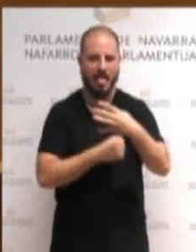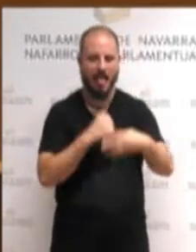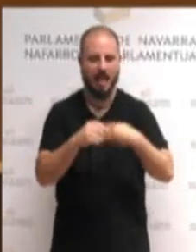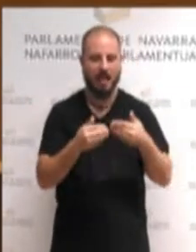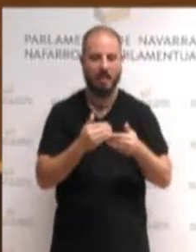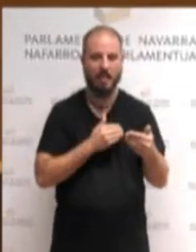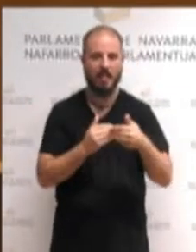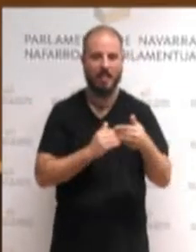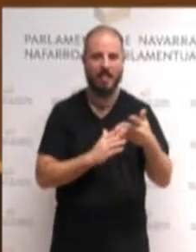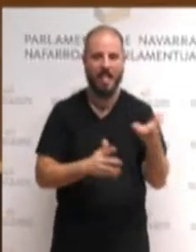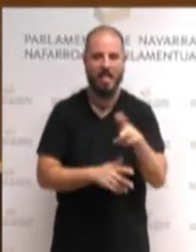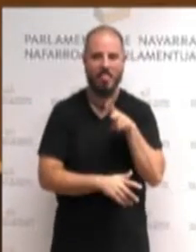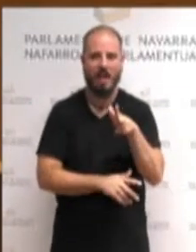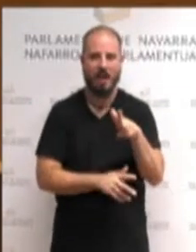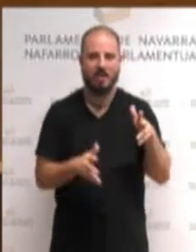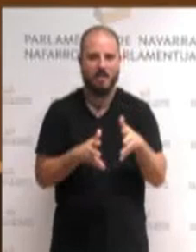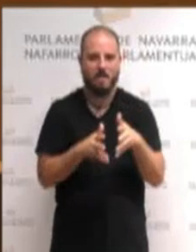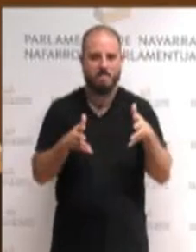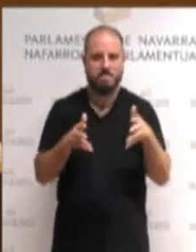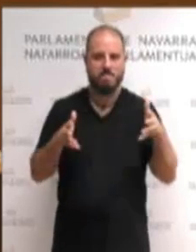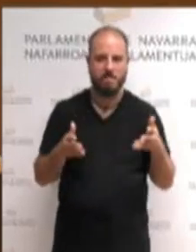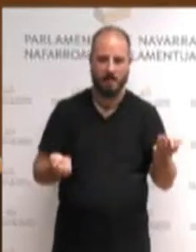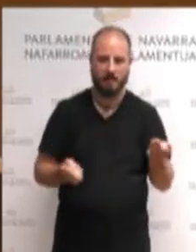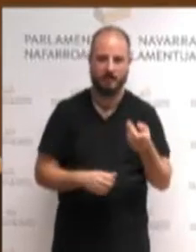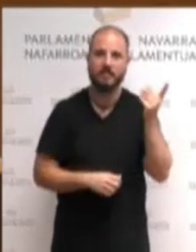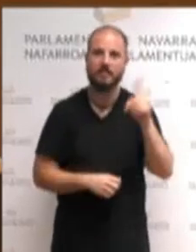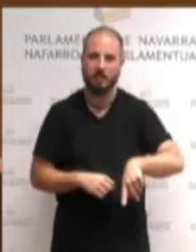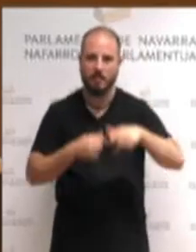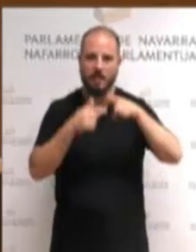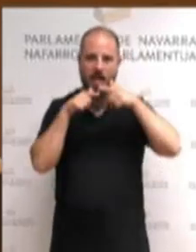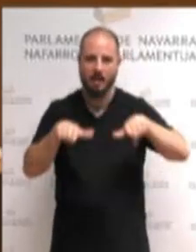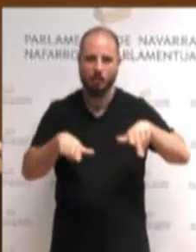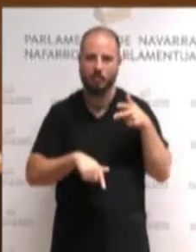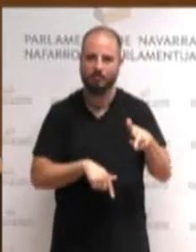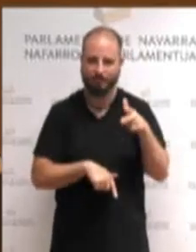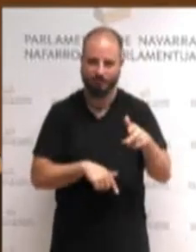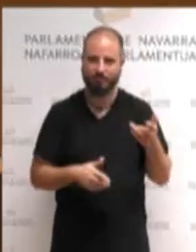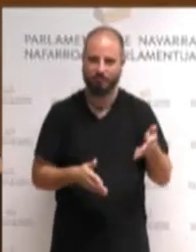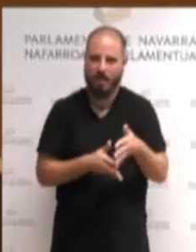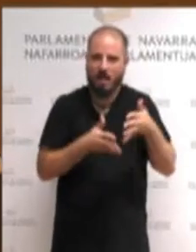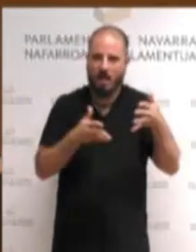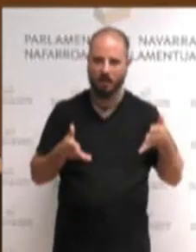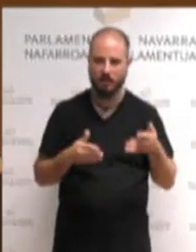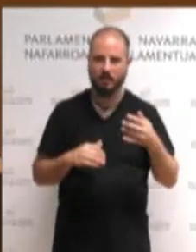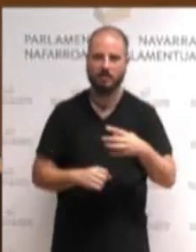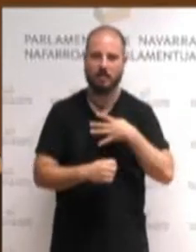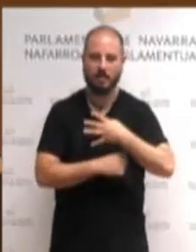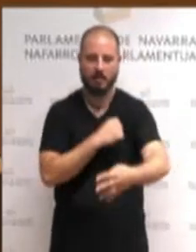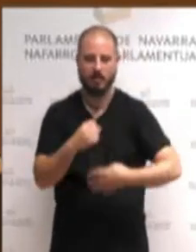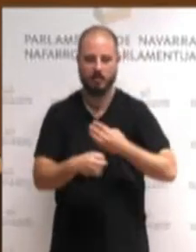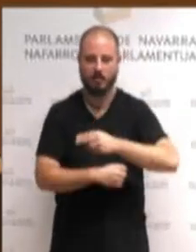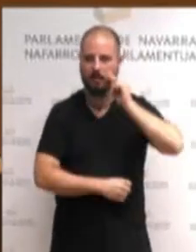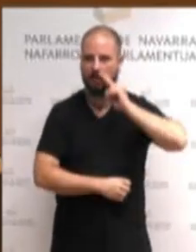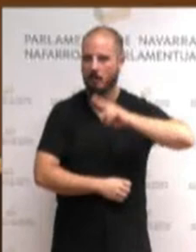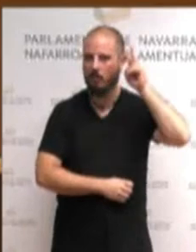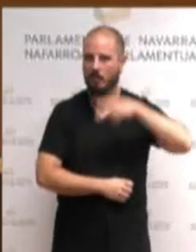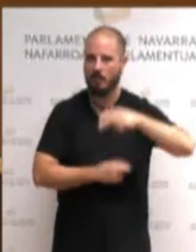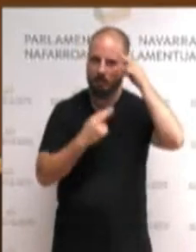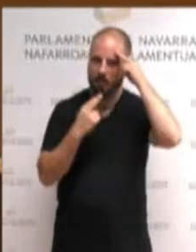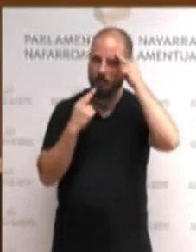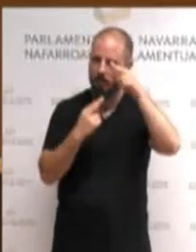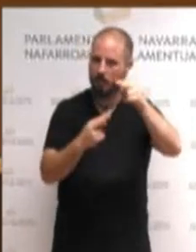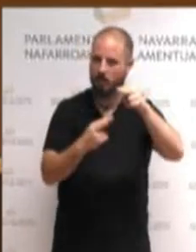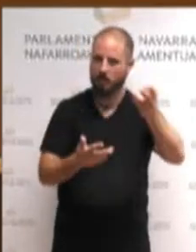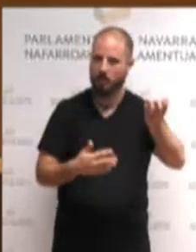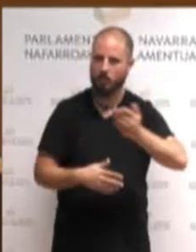eskubideak, barne. Nafar, erritarrak, subjektu politiko gizai tortzeko eta errespetatzeko